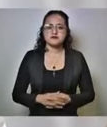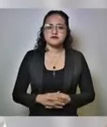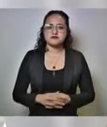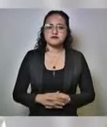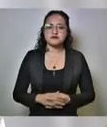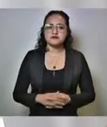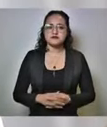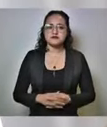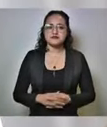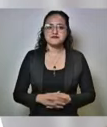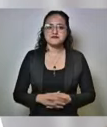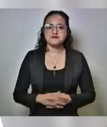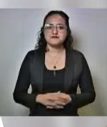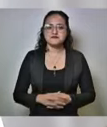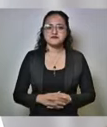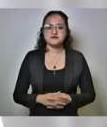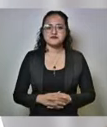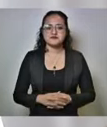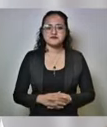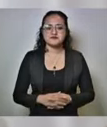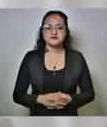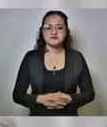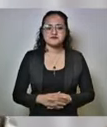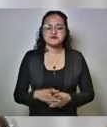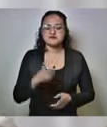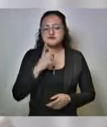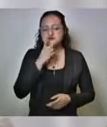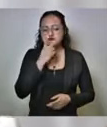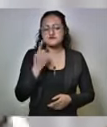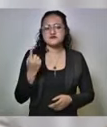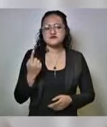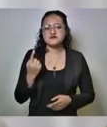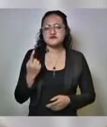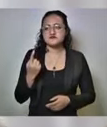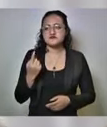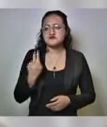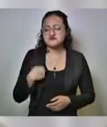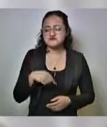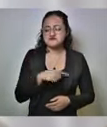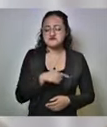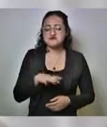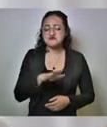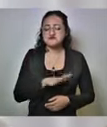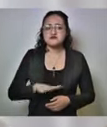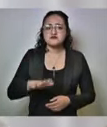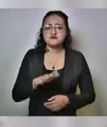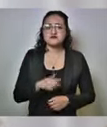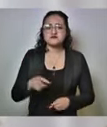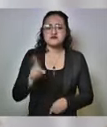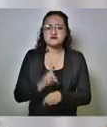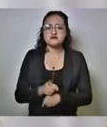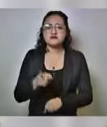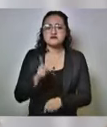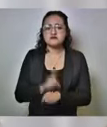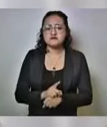decirles que nuestra sociedad camina todos los días,